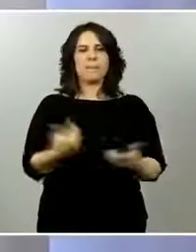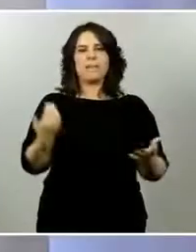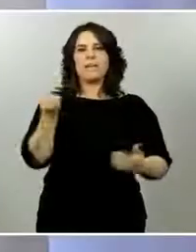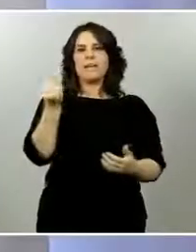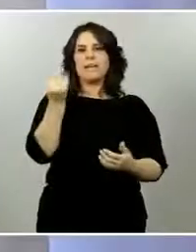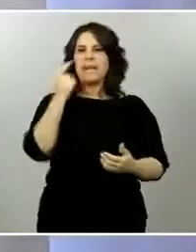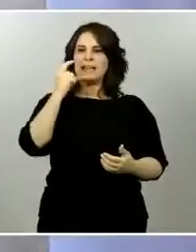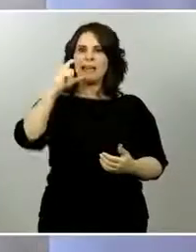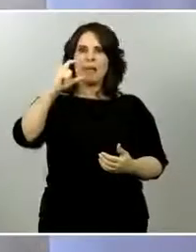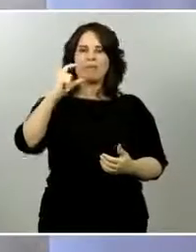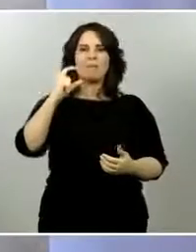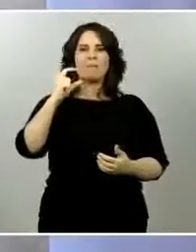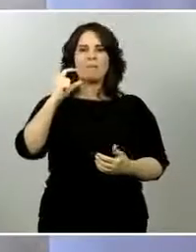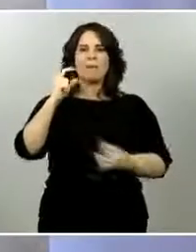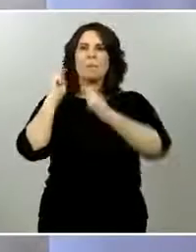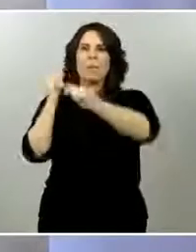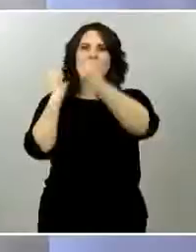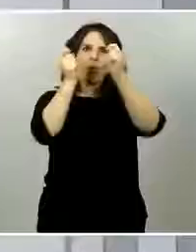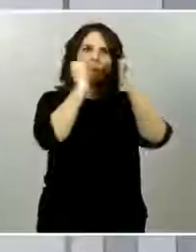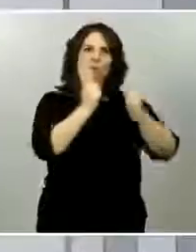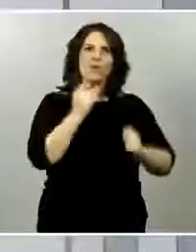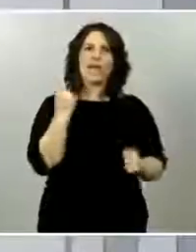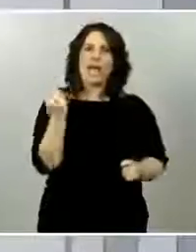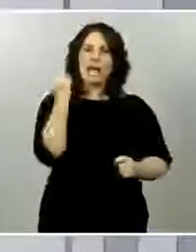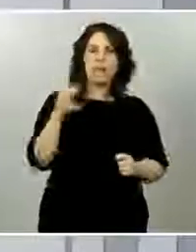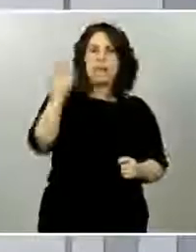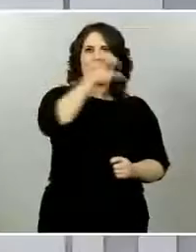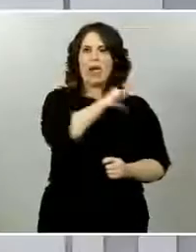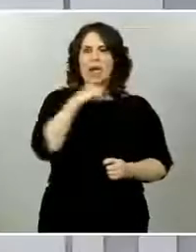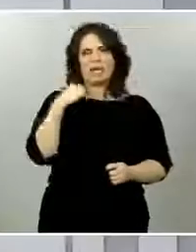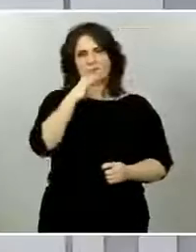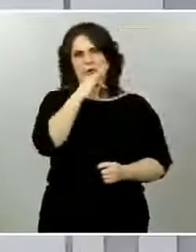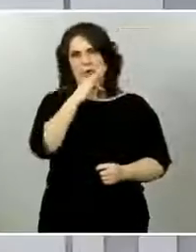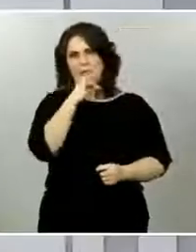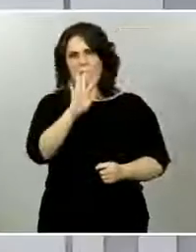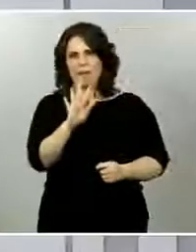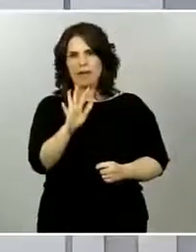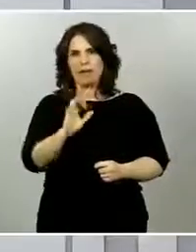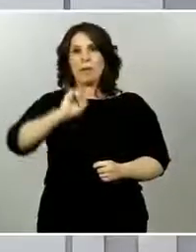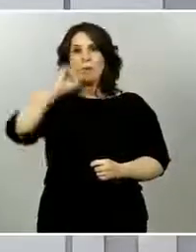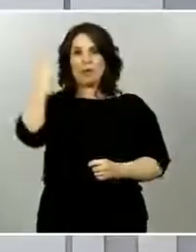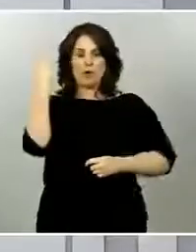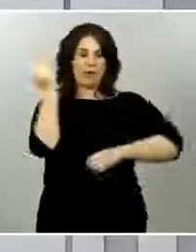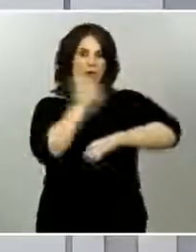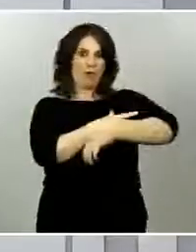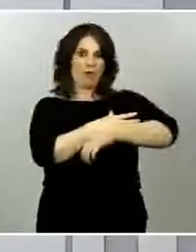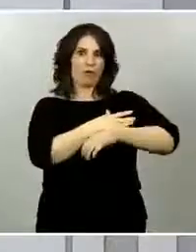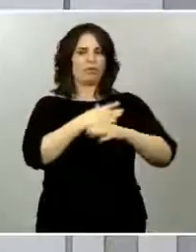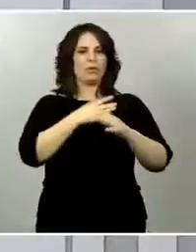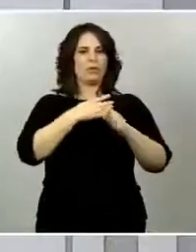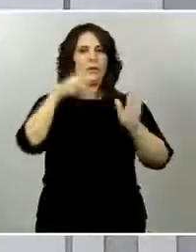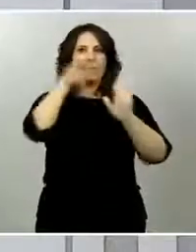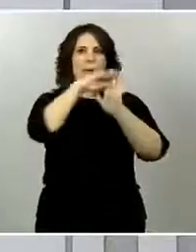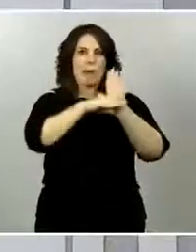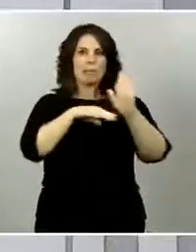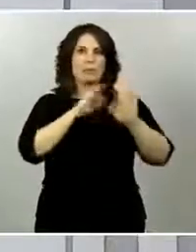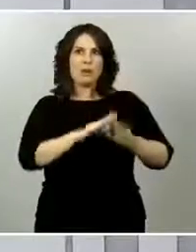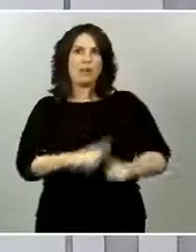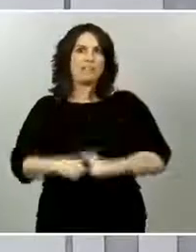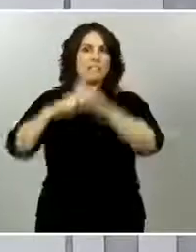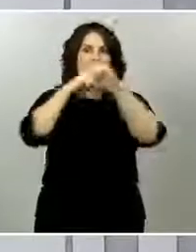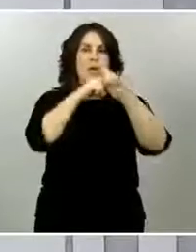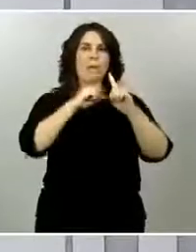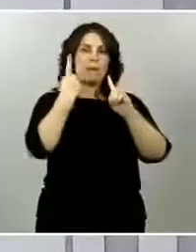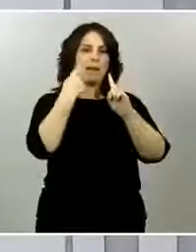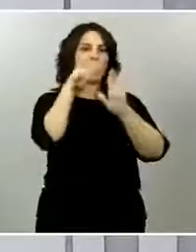corregia a principios de semana que viene. Sí, y en relación, Marco, con la segunda pregunta. Claro, no hay una cantidad todavía